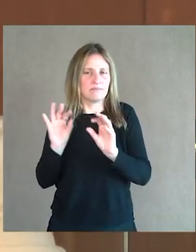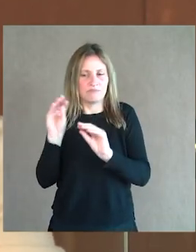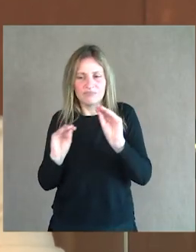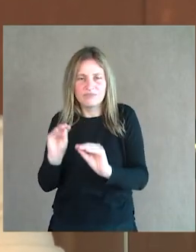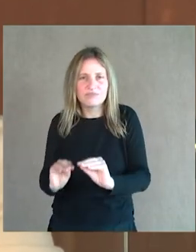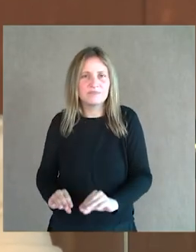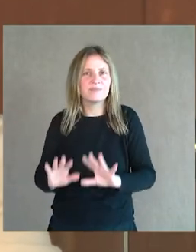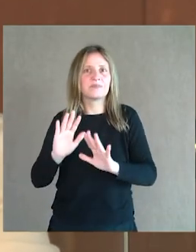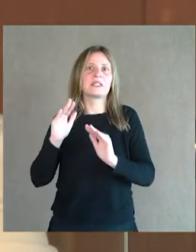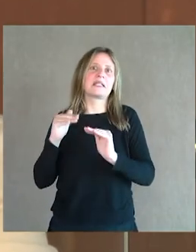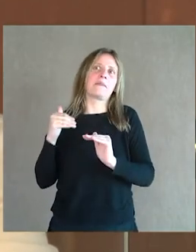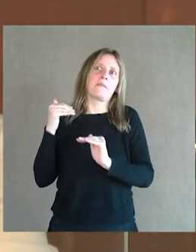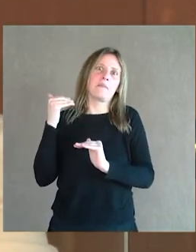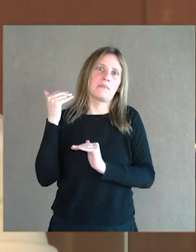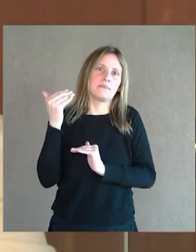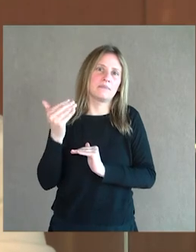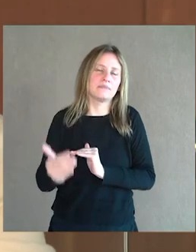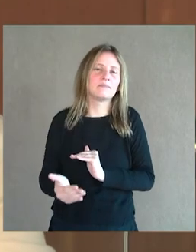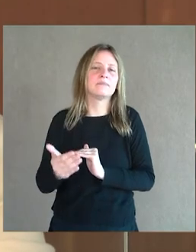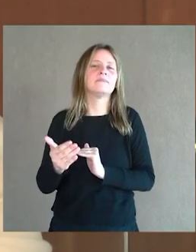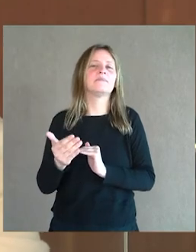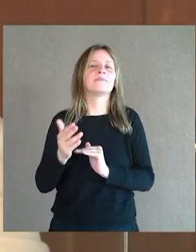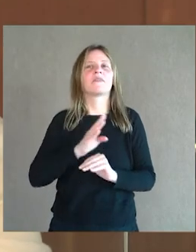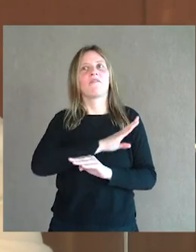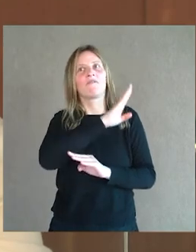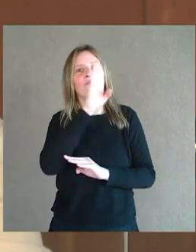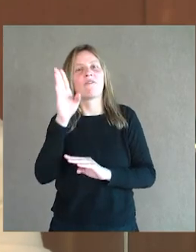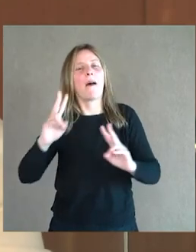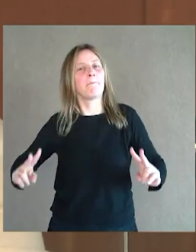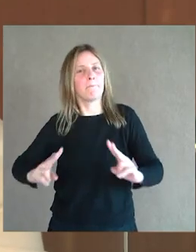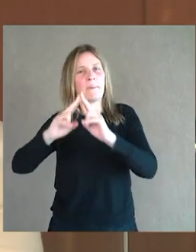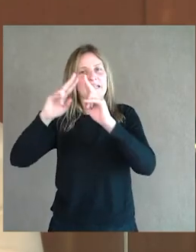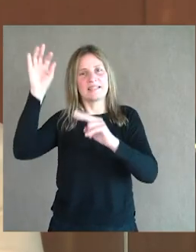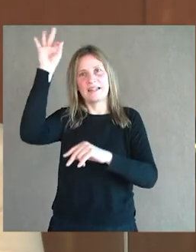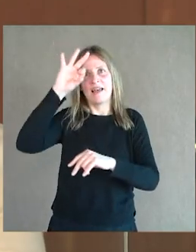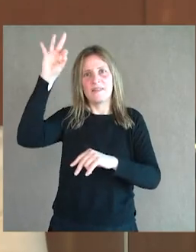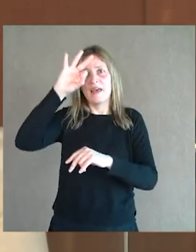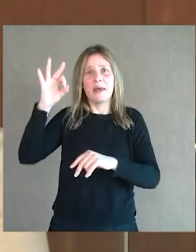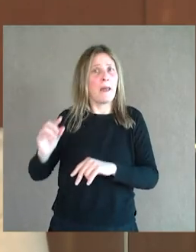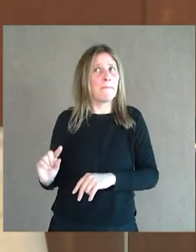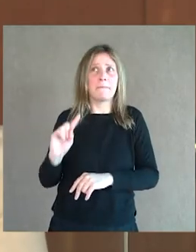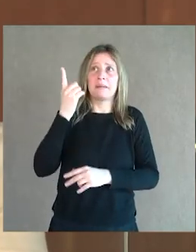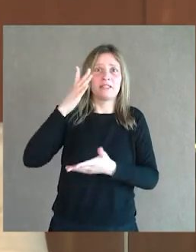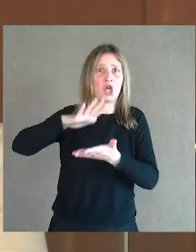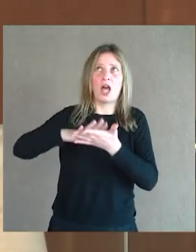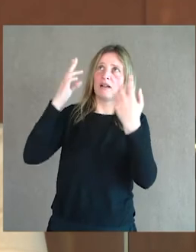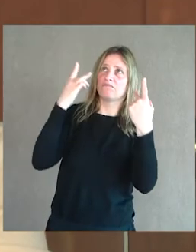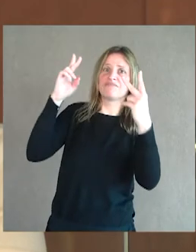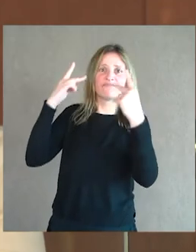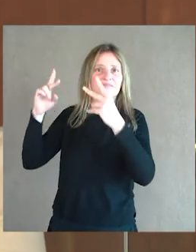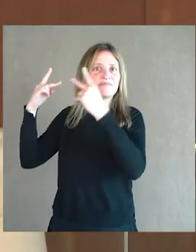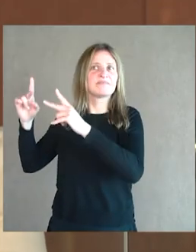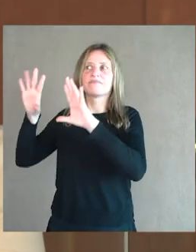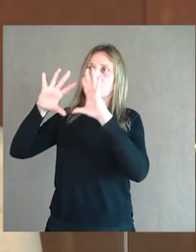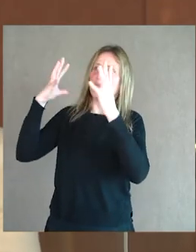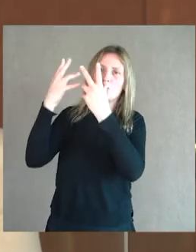y recién cuando sale, cuando va a París y va a Inglaterra, son sus primeros viajes, primeros encuentros con